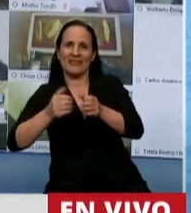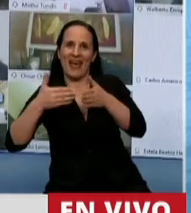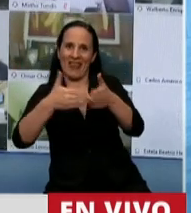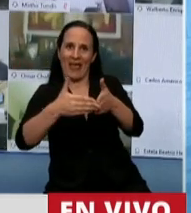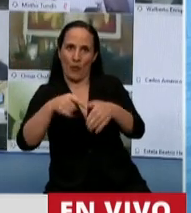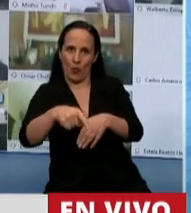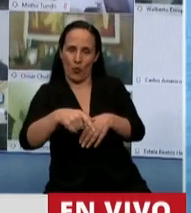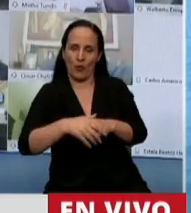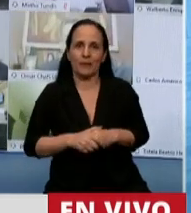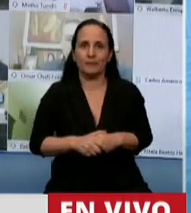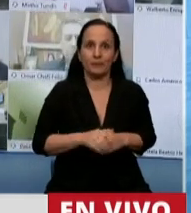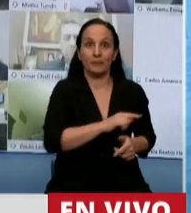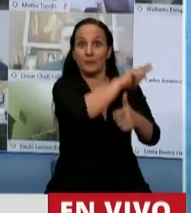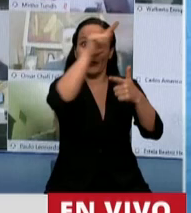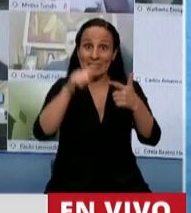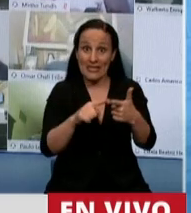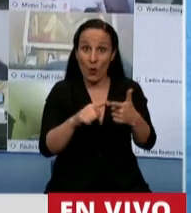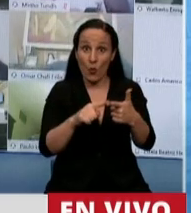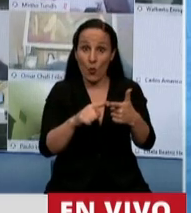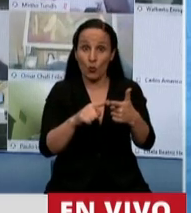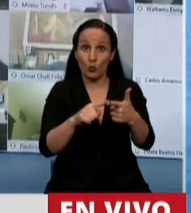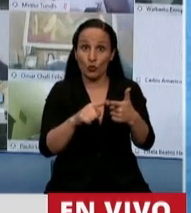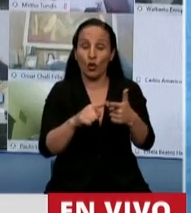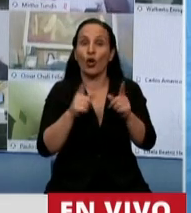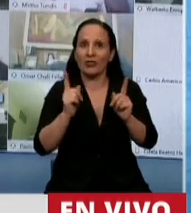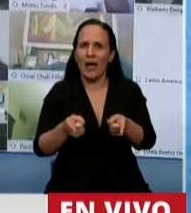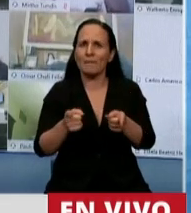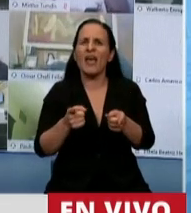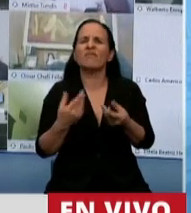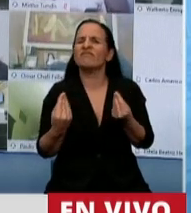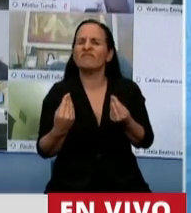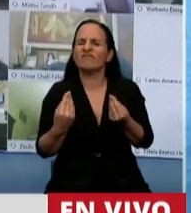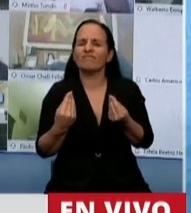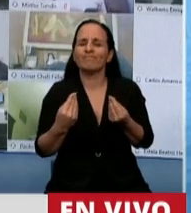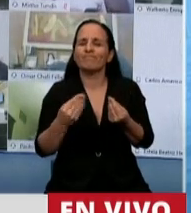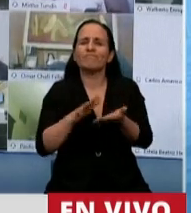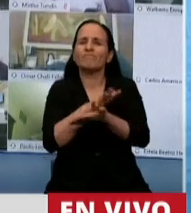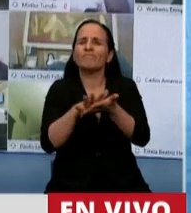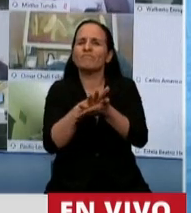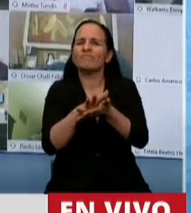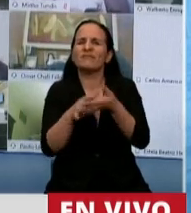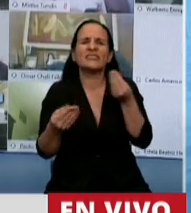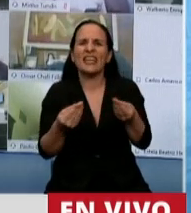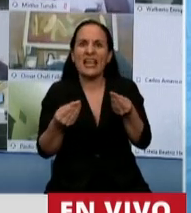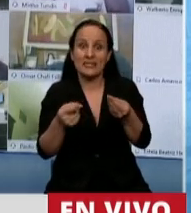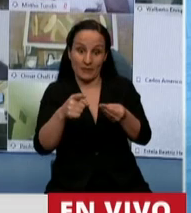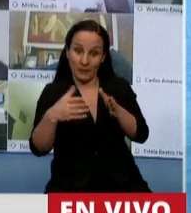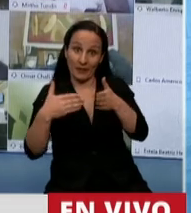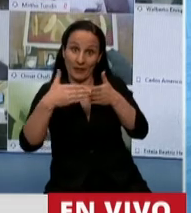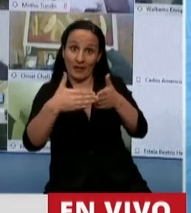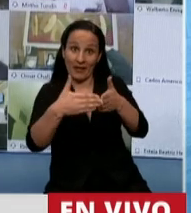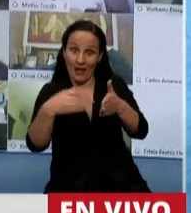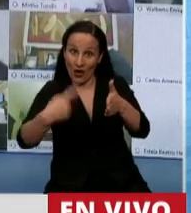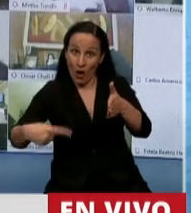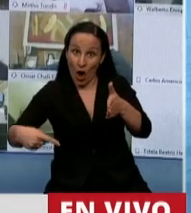En segundo lugar, una medida resarcitoria. ¿Y qué significa esto? Lo que el buque tenga en